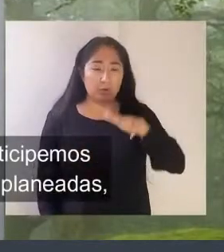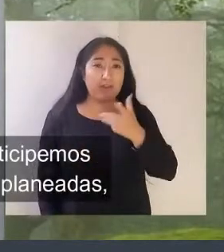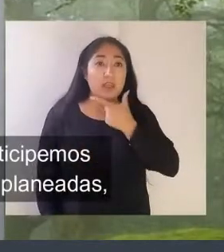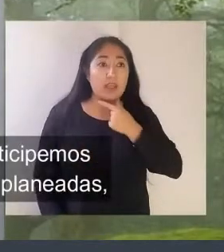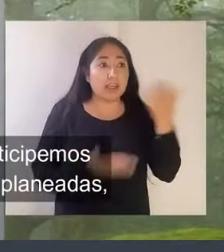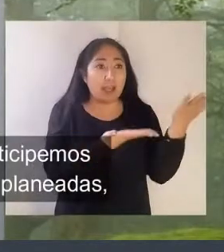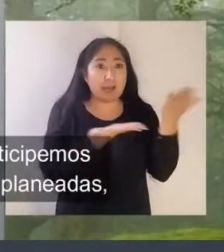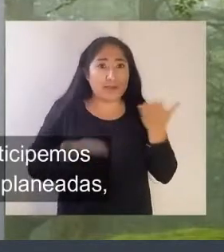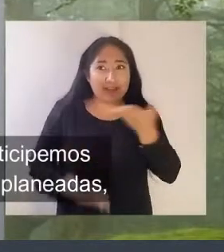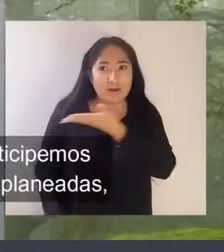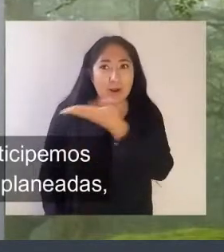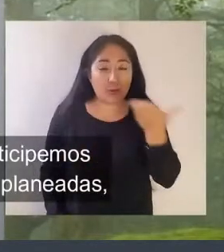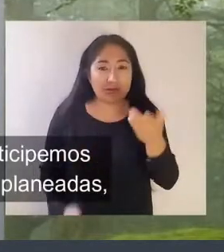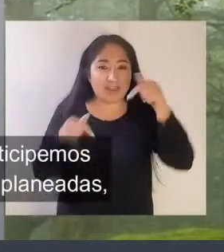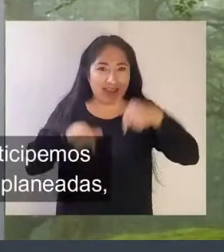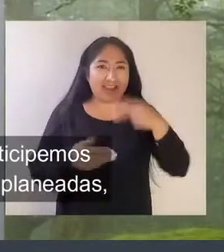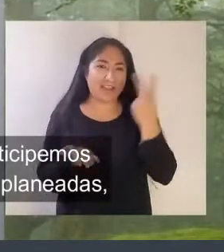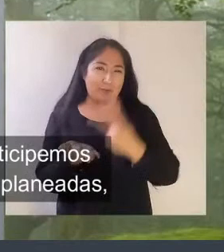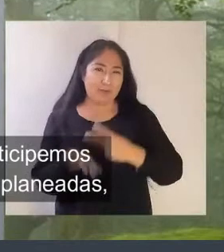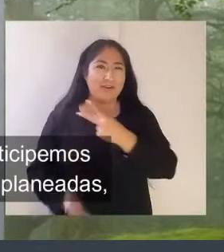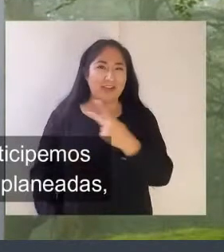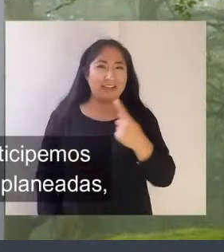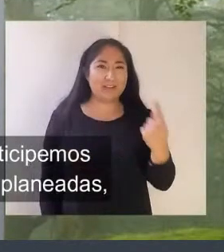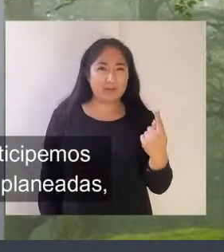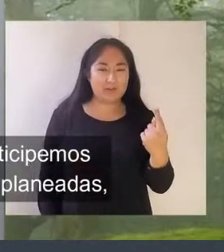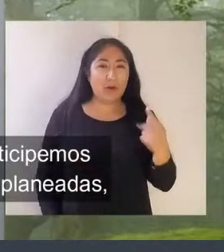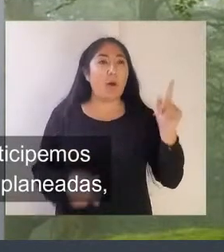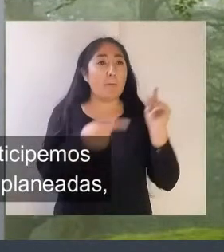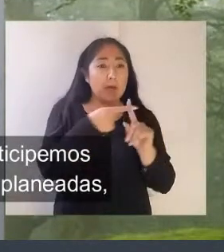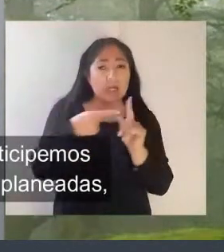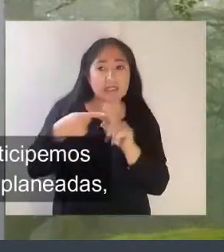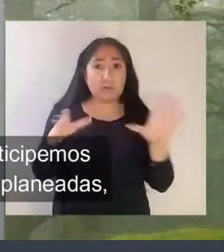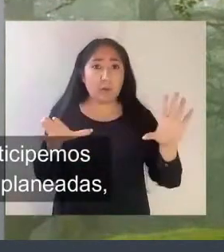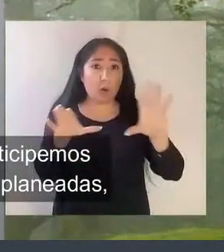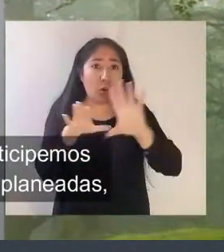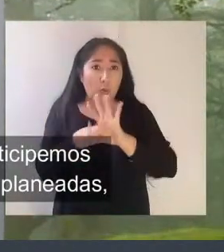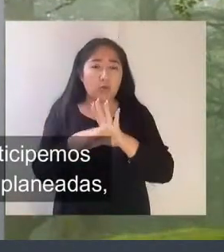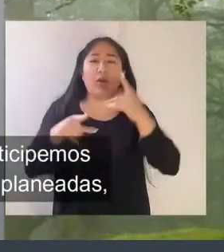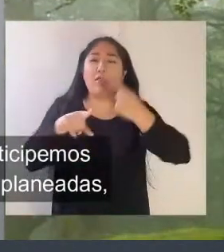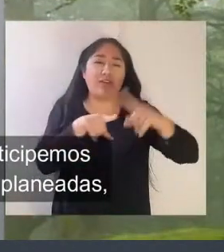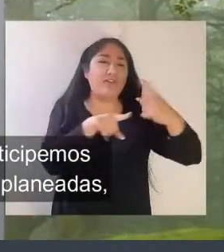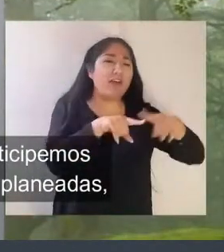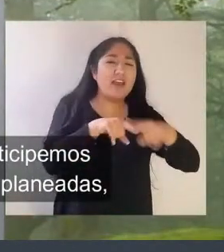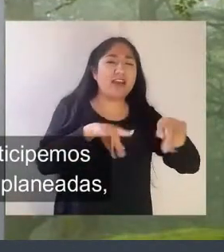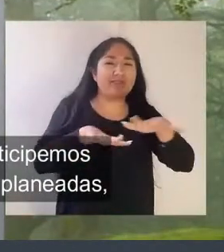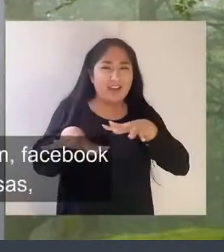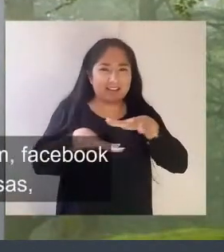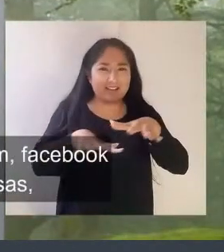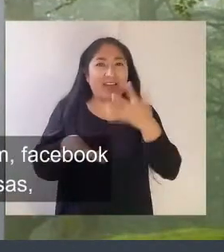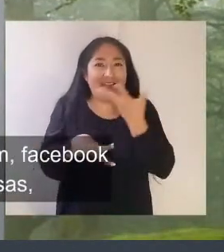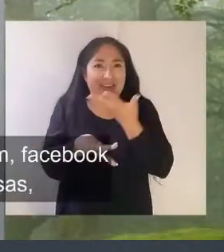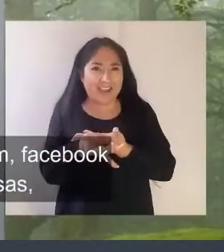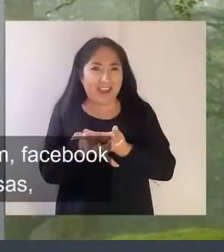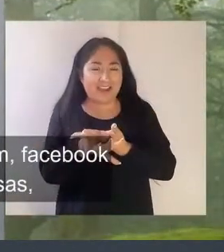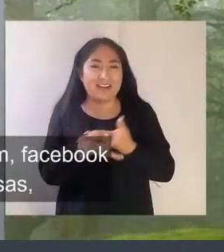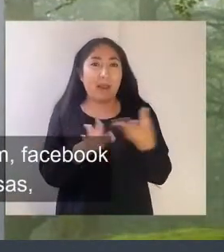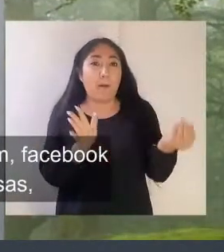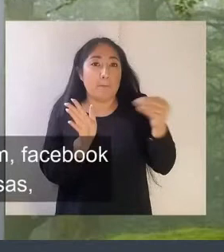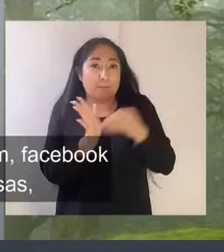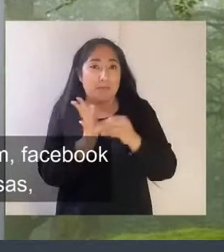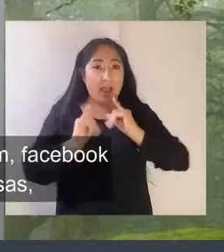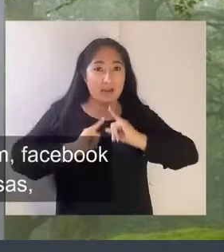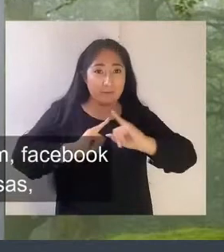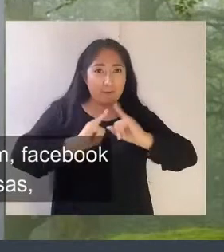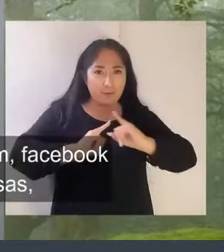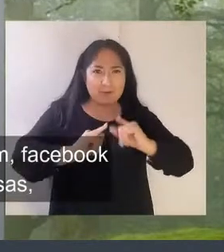invitados a que este 2021 participemos juntos en las distintas actividades que tenemos planeadas de las